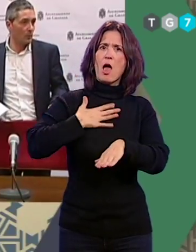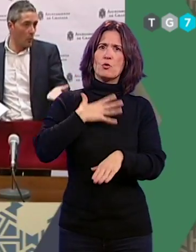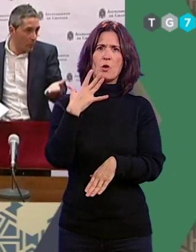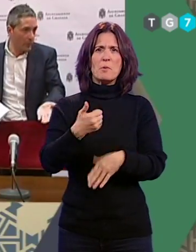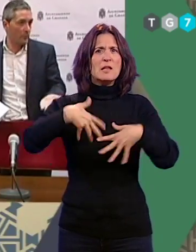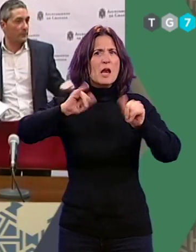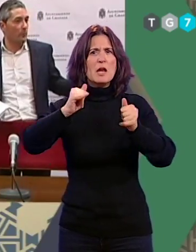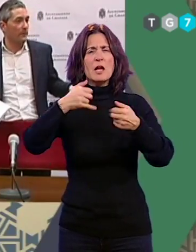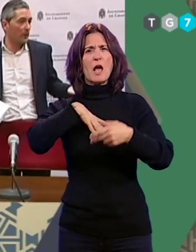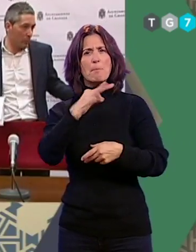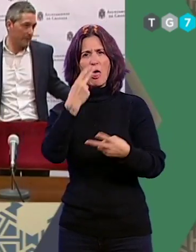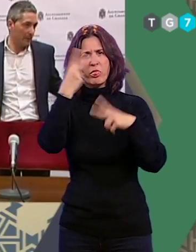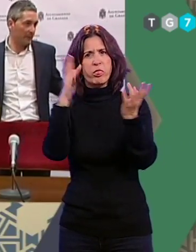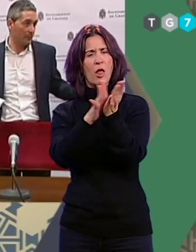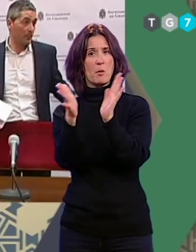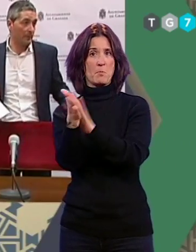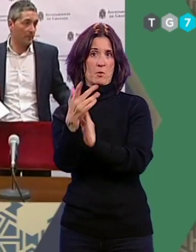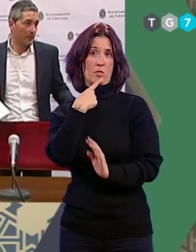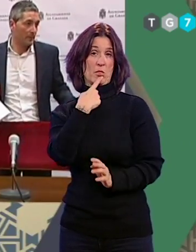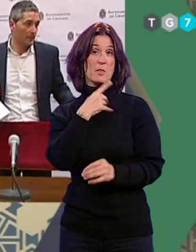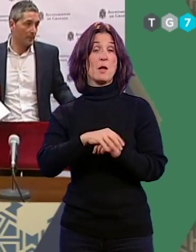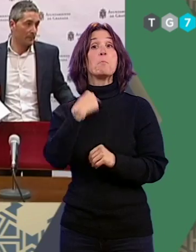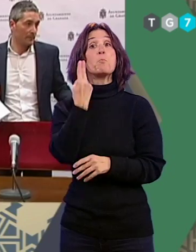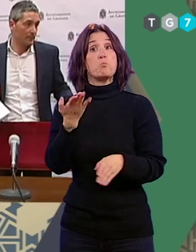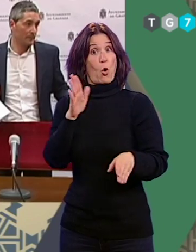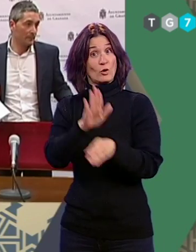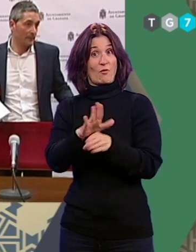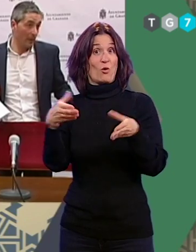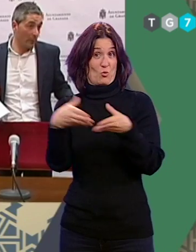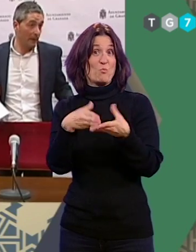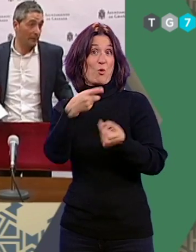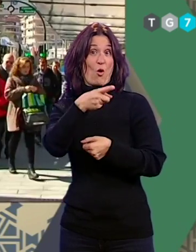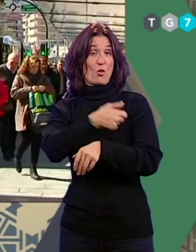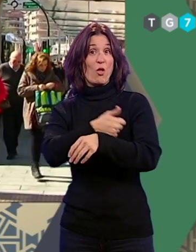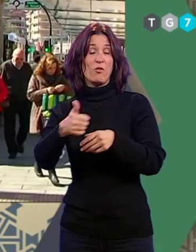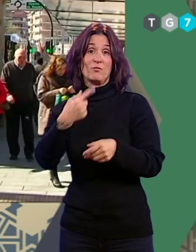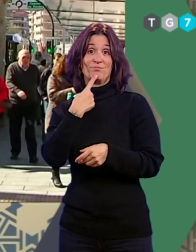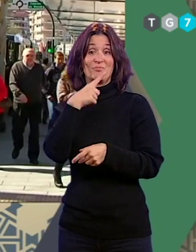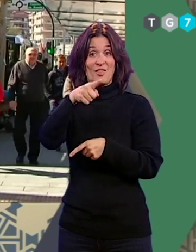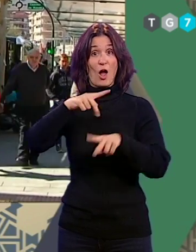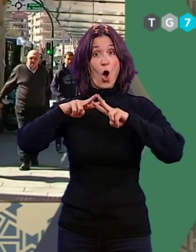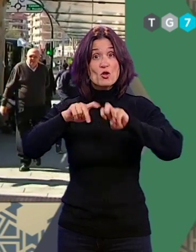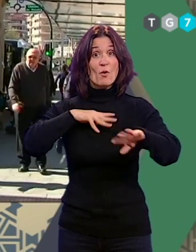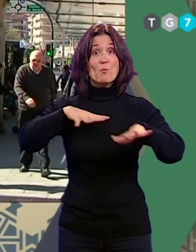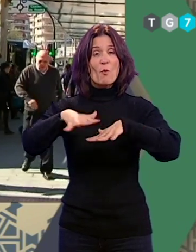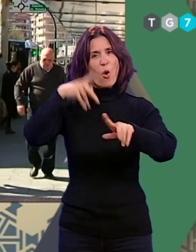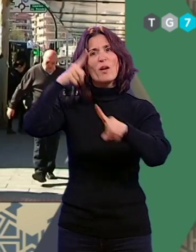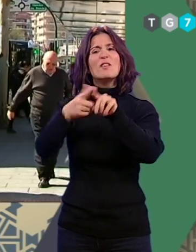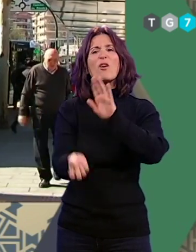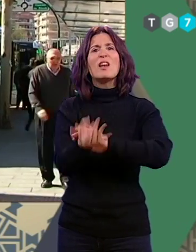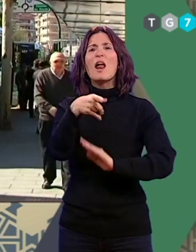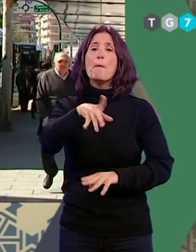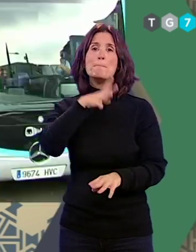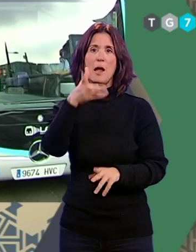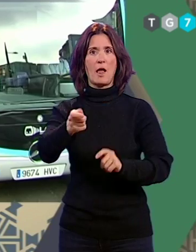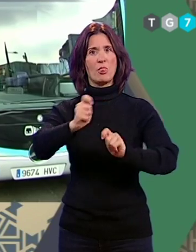capacidad democrática, según ha afirmado. El portavoz de la Formación Naranja añadió que el Observatorio de la Movilidad nació para dar cabida